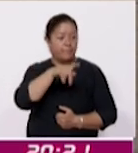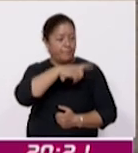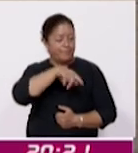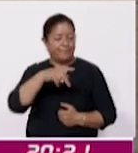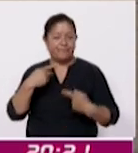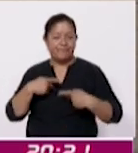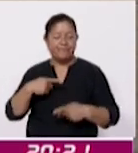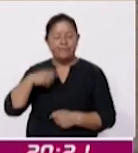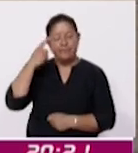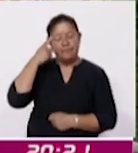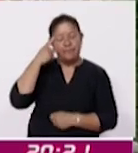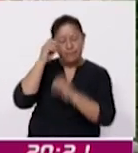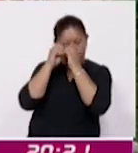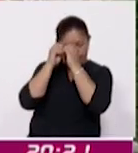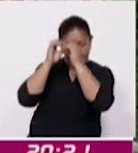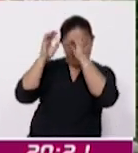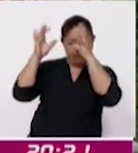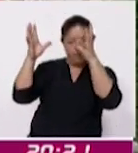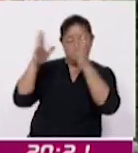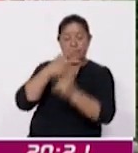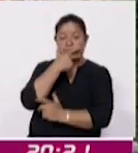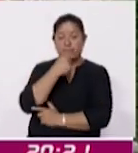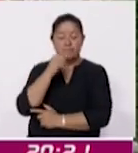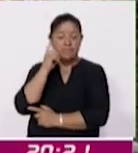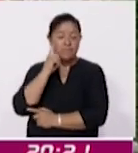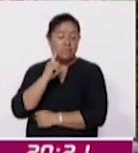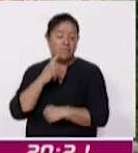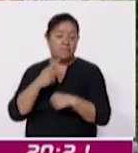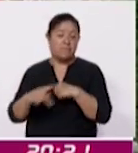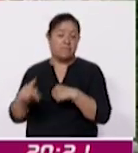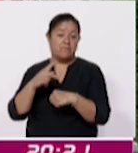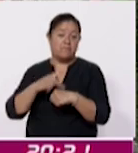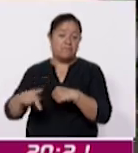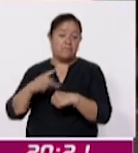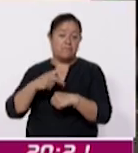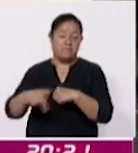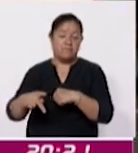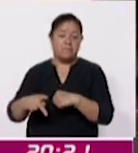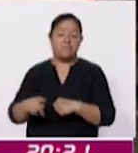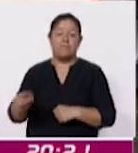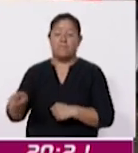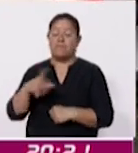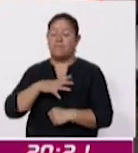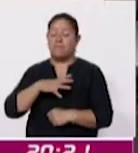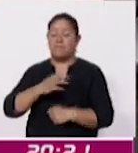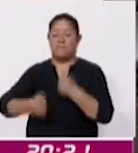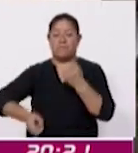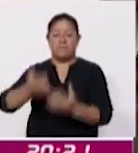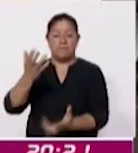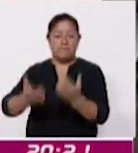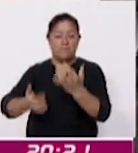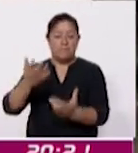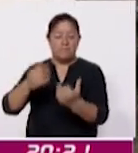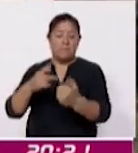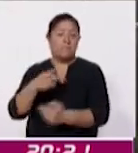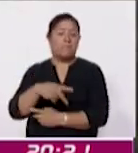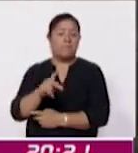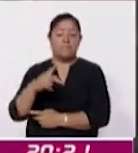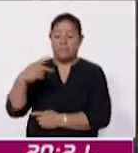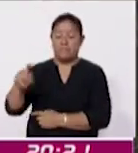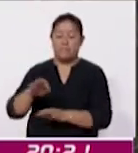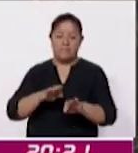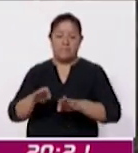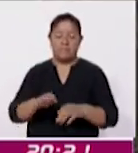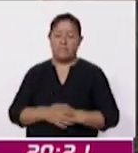población imagina a hombres y mujeres que arriesgan sus vidas en el combate de incendios. Sin embargo, su labor